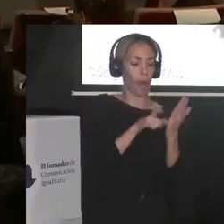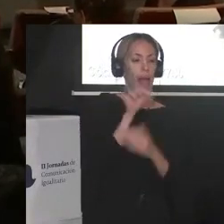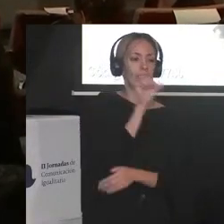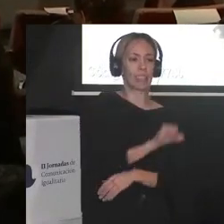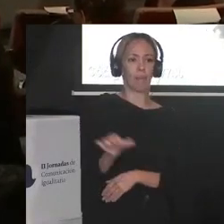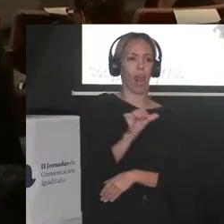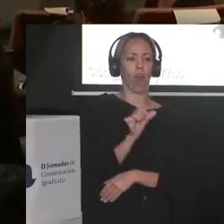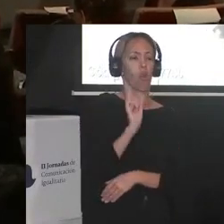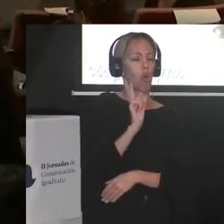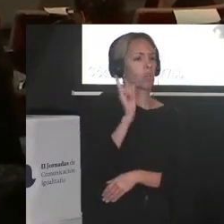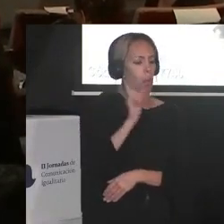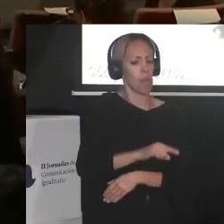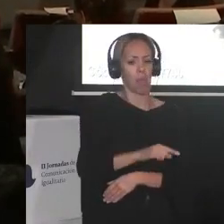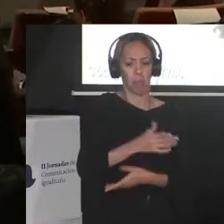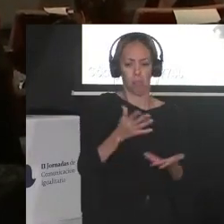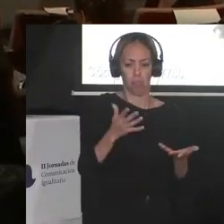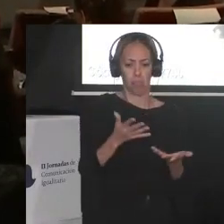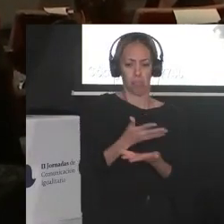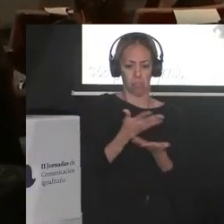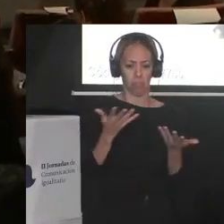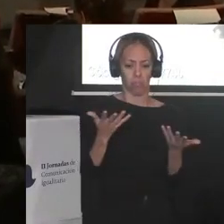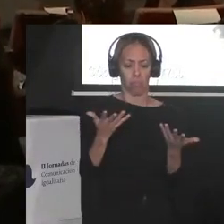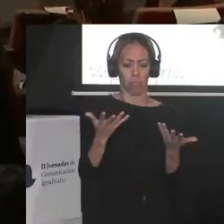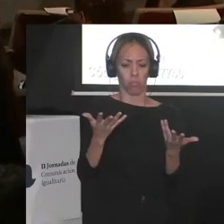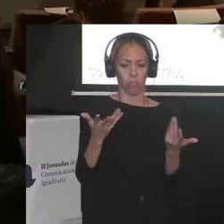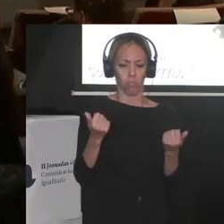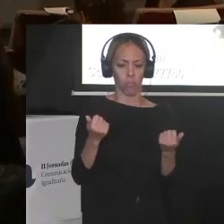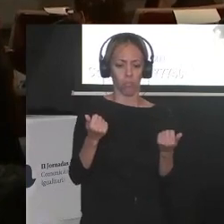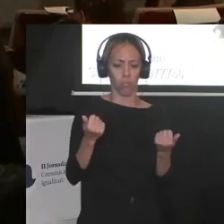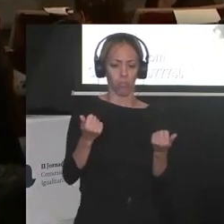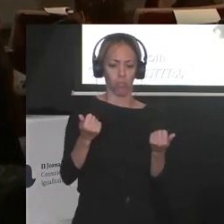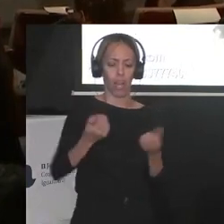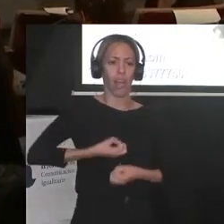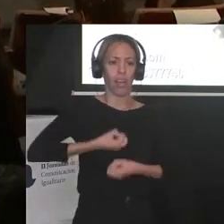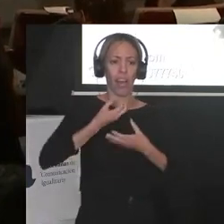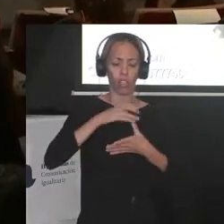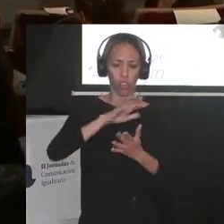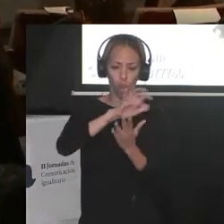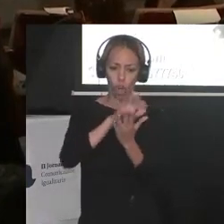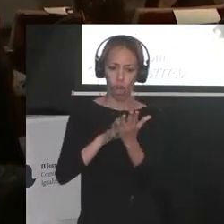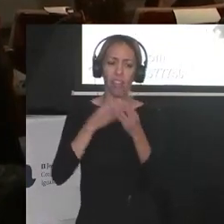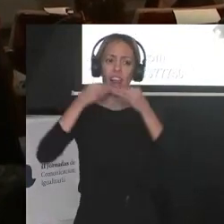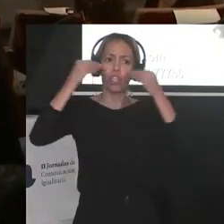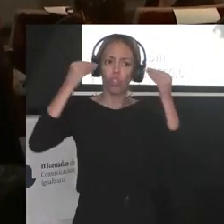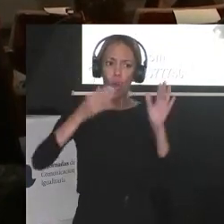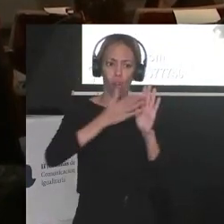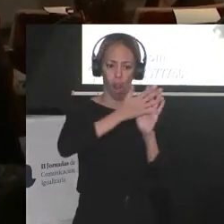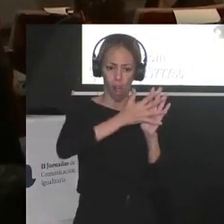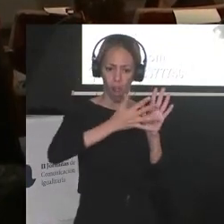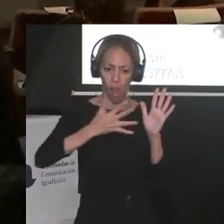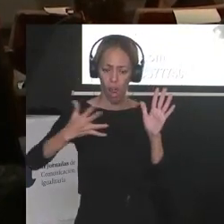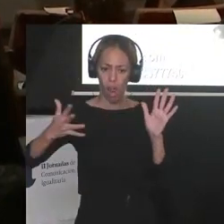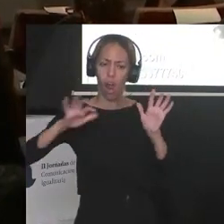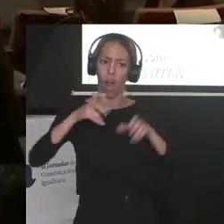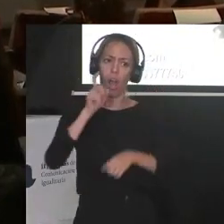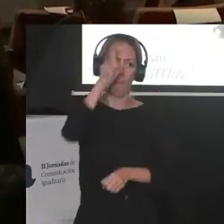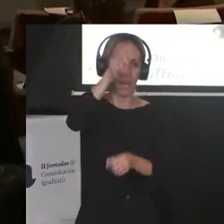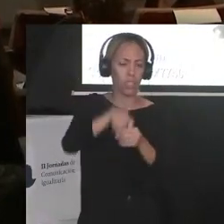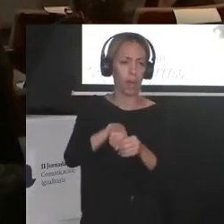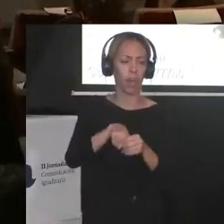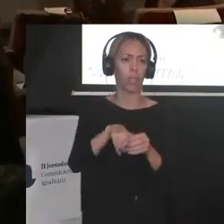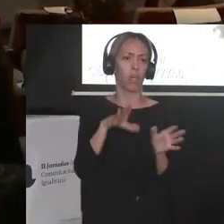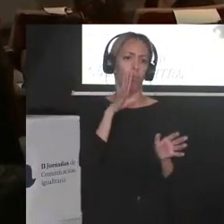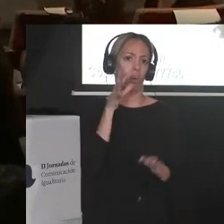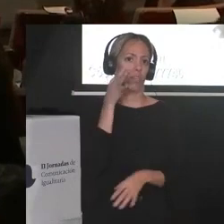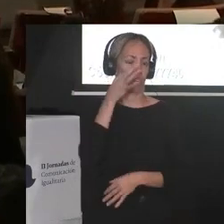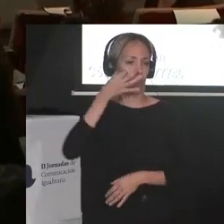participar de la narración y la cobertura de esa historia porque tampoco es que les sobre